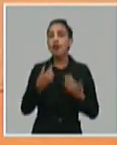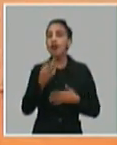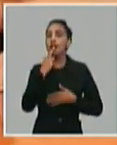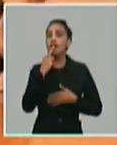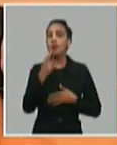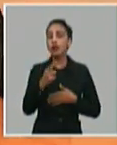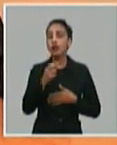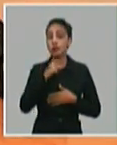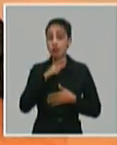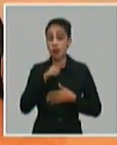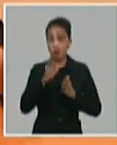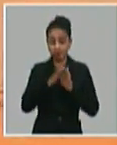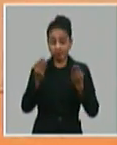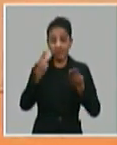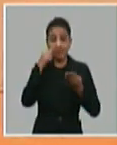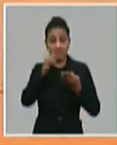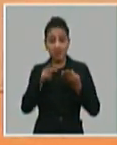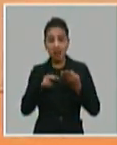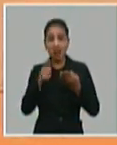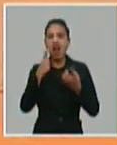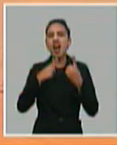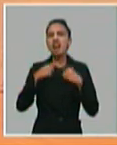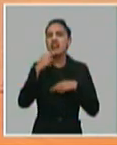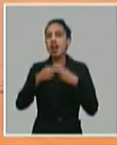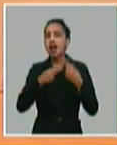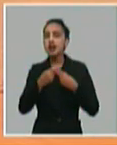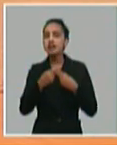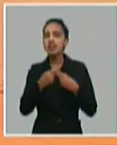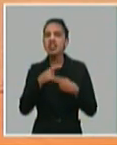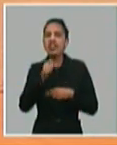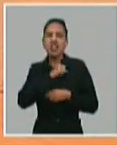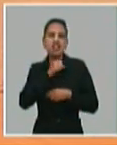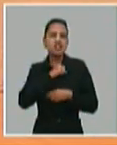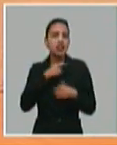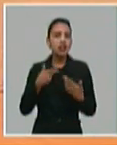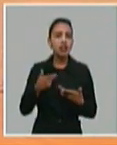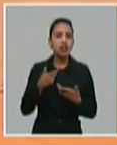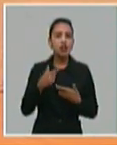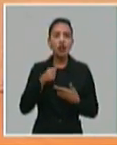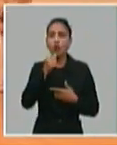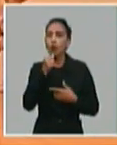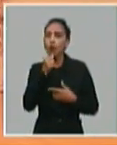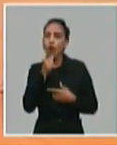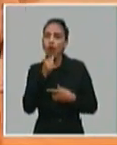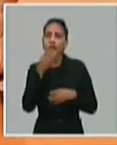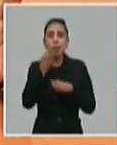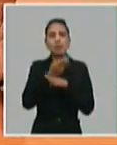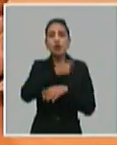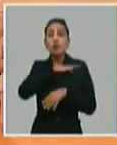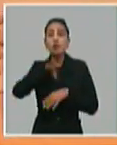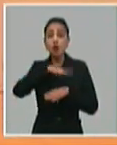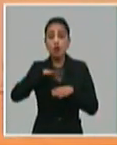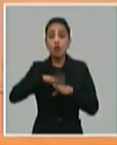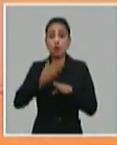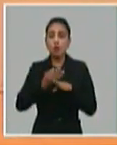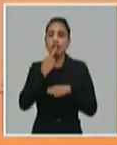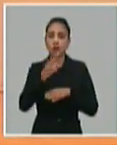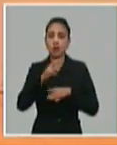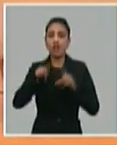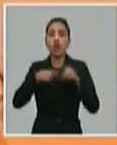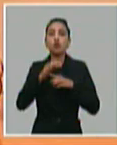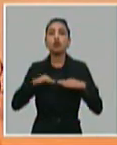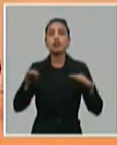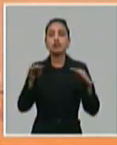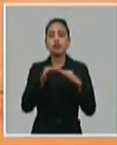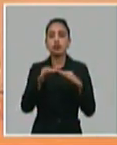a esas opiniones que podrán surgir a partir de hoy, aquellas inquietudes. Esa mesa tendrá un carácter técnico, en donde en